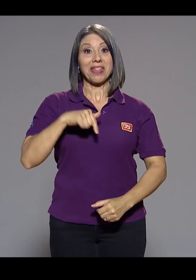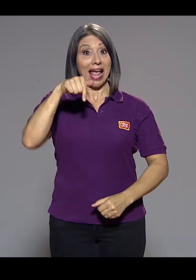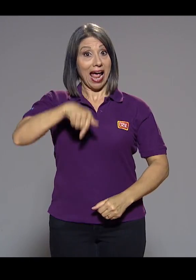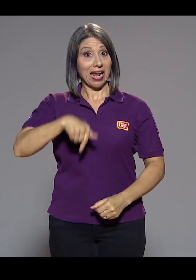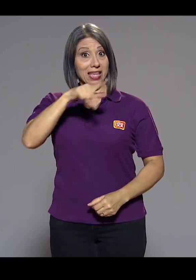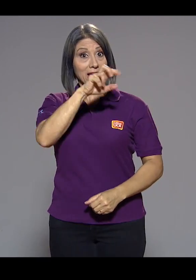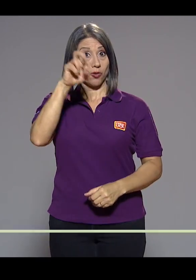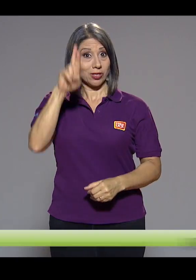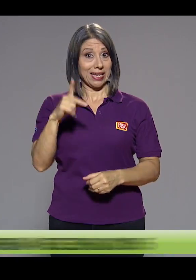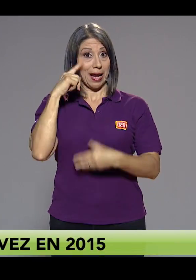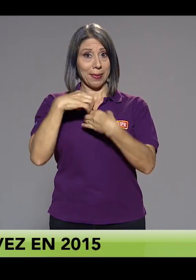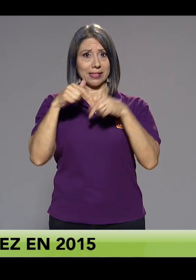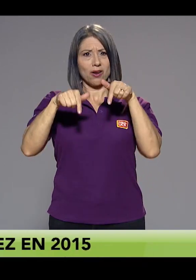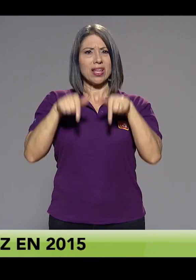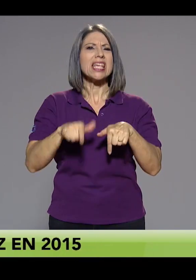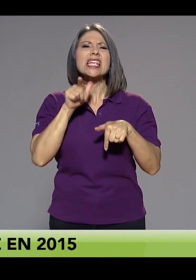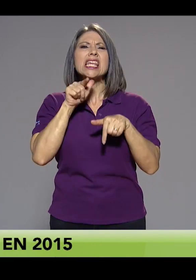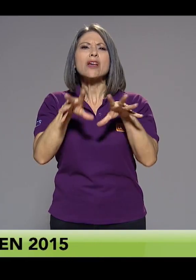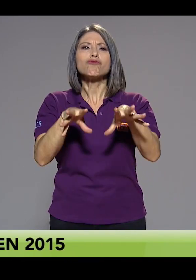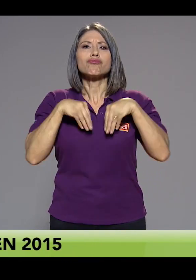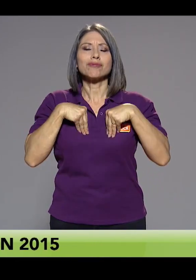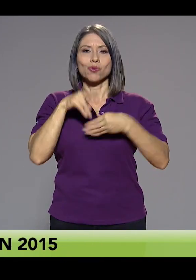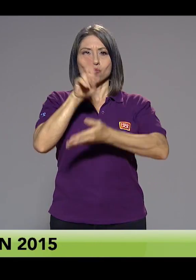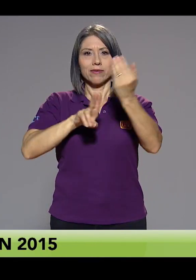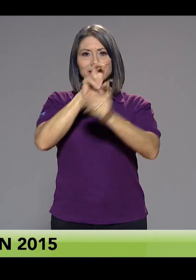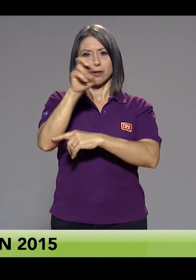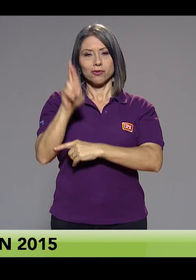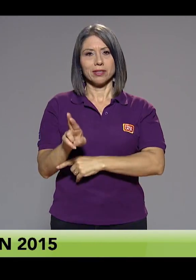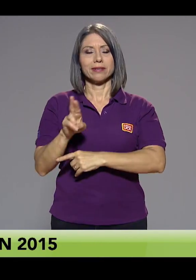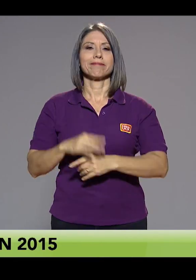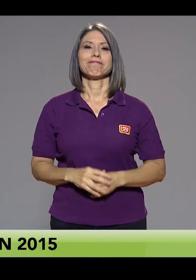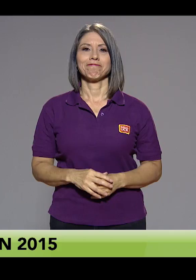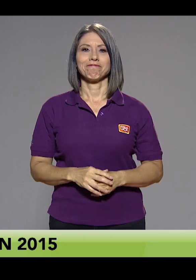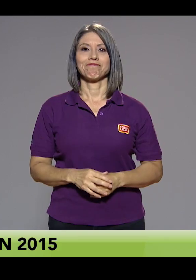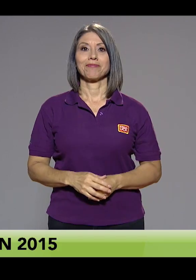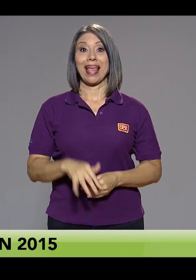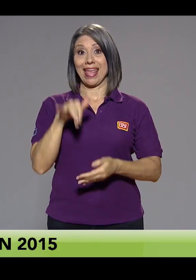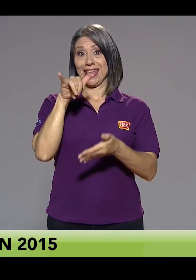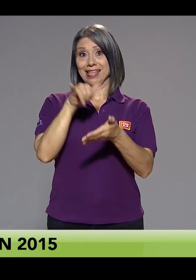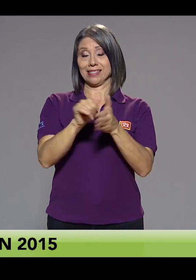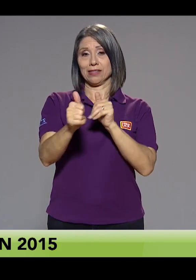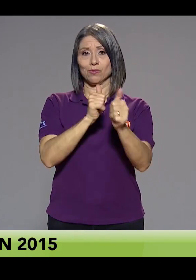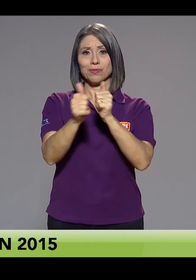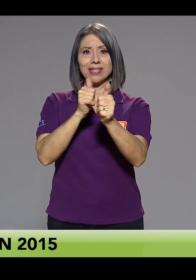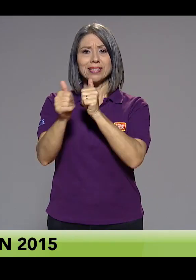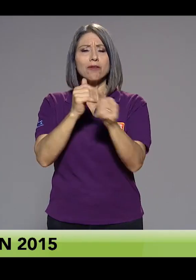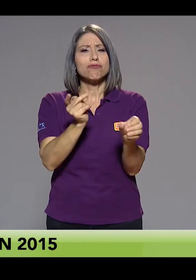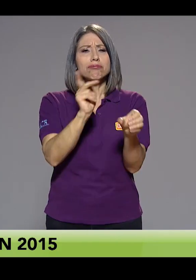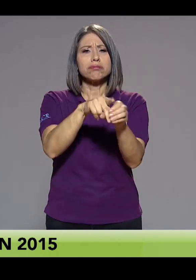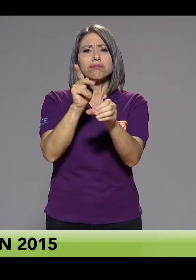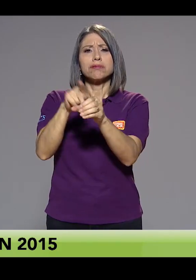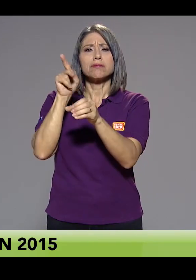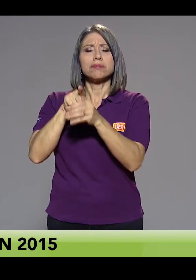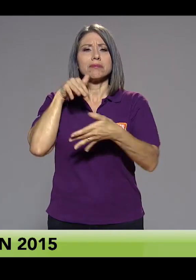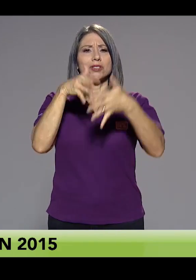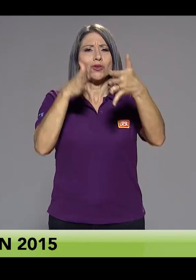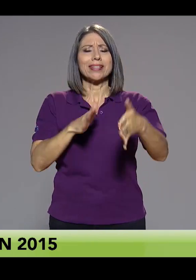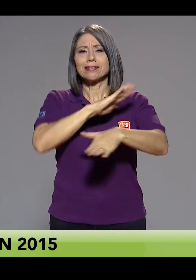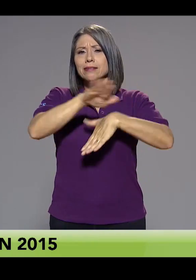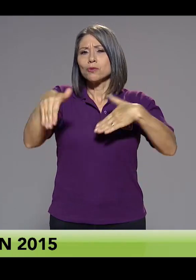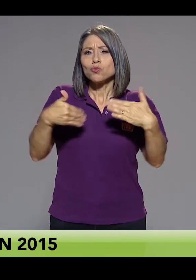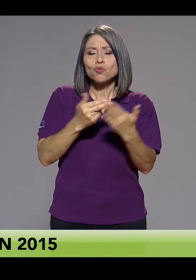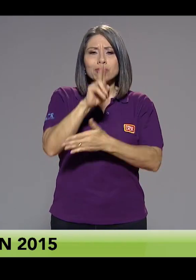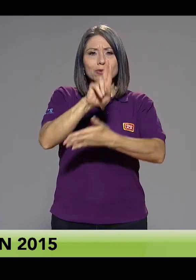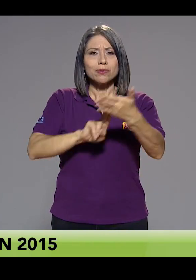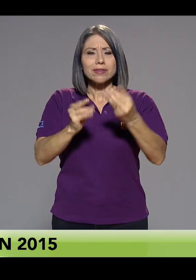acogido para su edición en el país por la Universidad de Costa Rica. En esta competencia participaron estudiantes de todas las